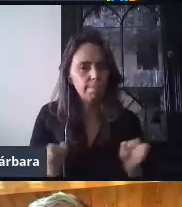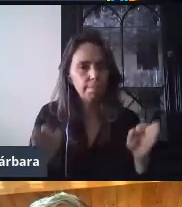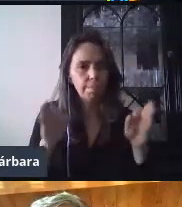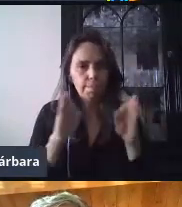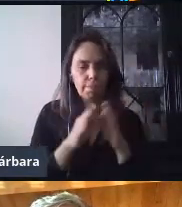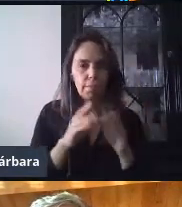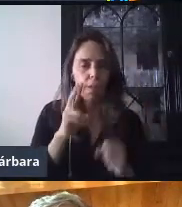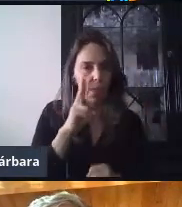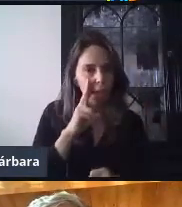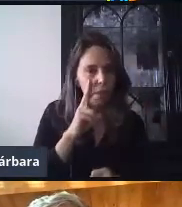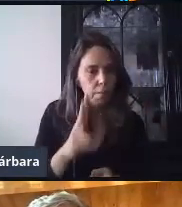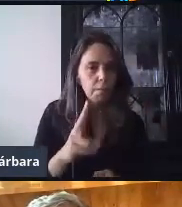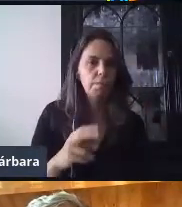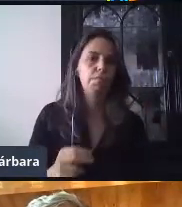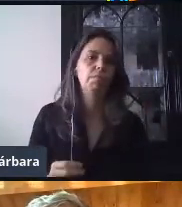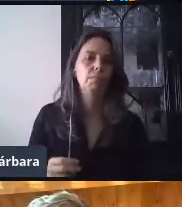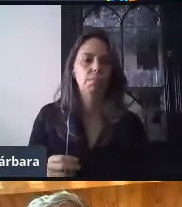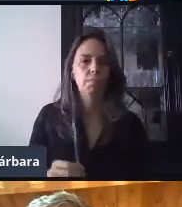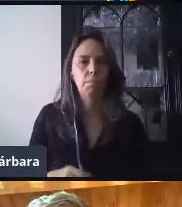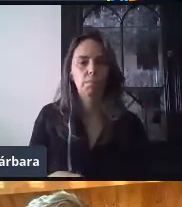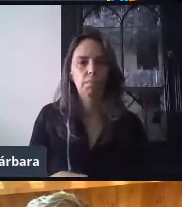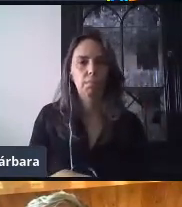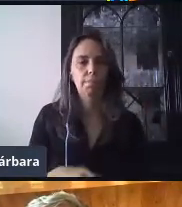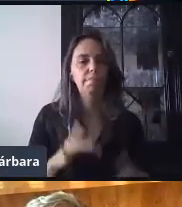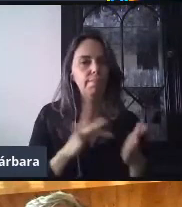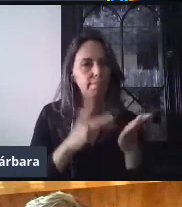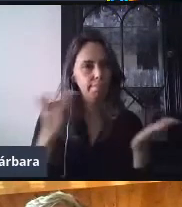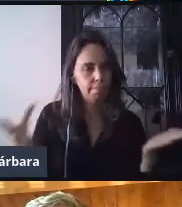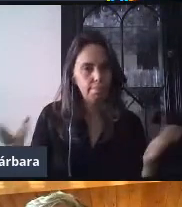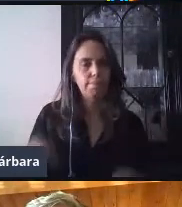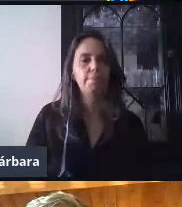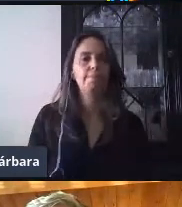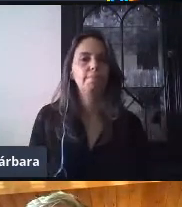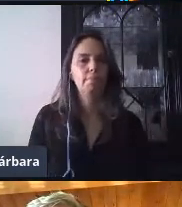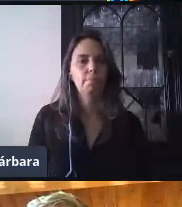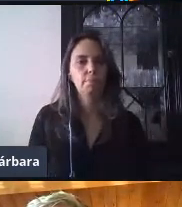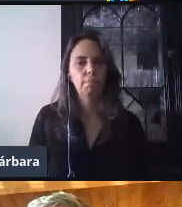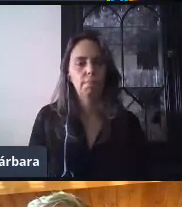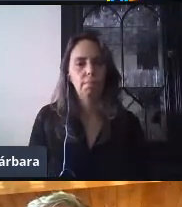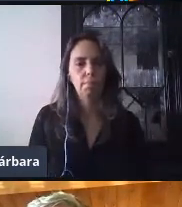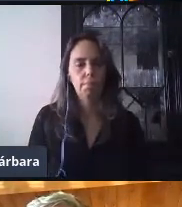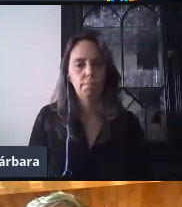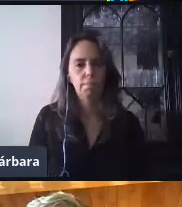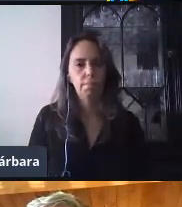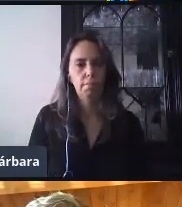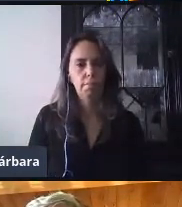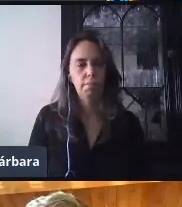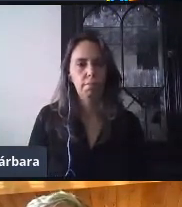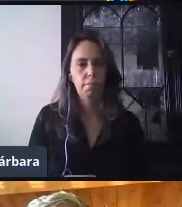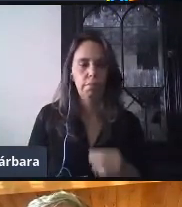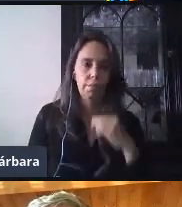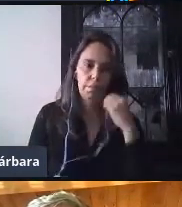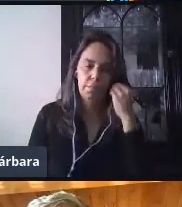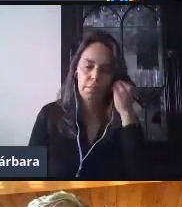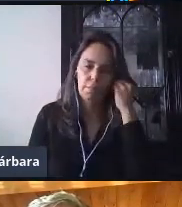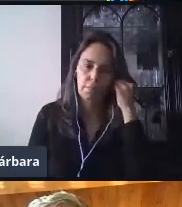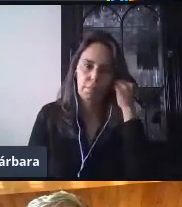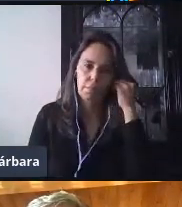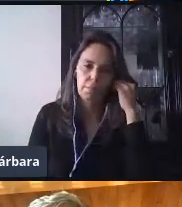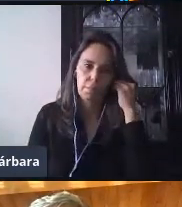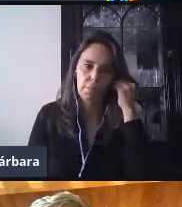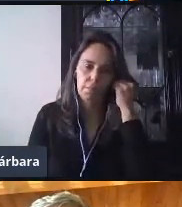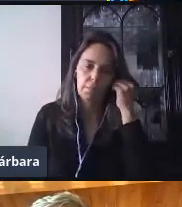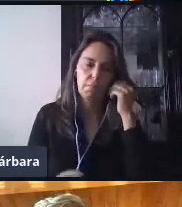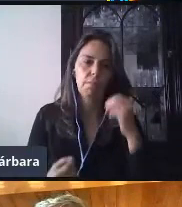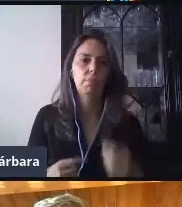presenten. Y, bueno, pues muchísimas gracias, todo nuestro reconocimiento. Y el tema, sobre todo, hemos insistido